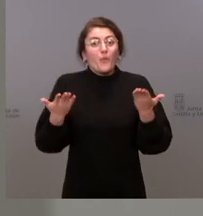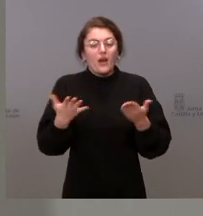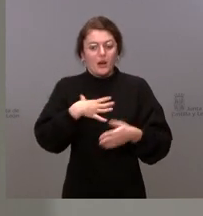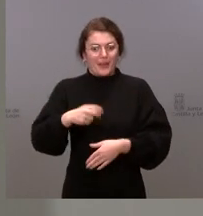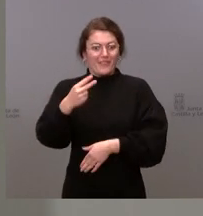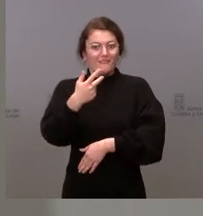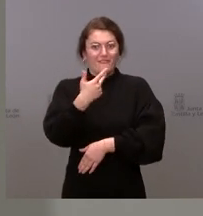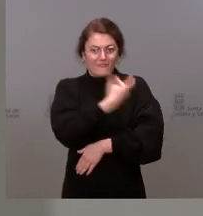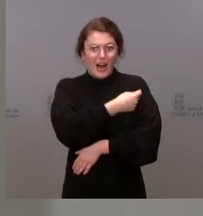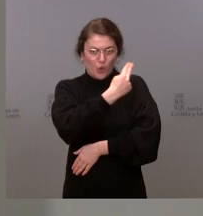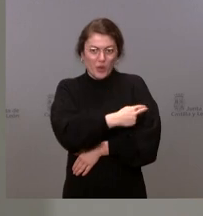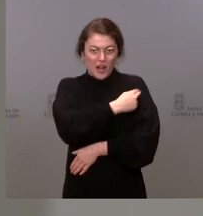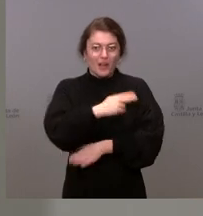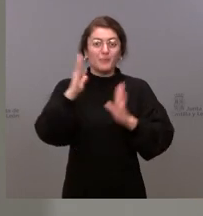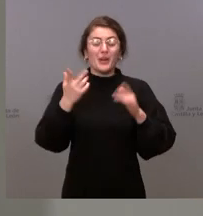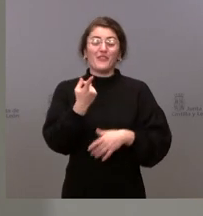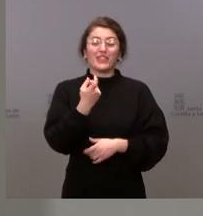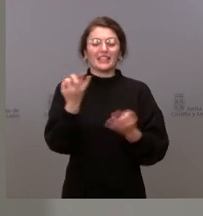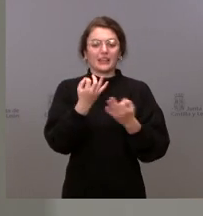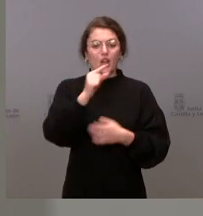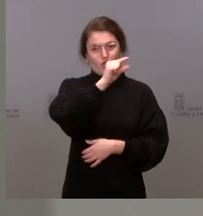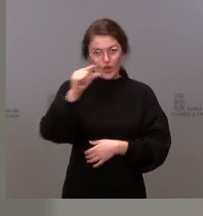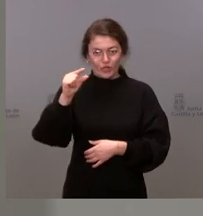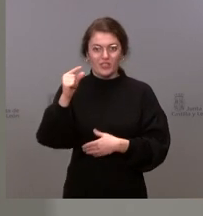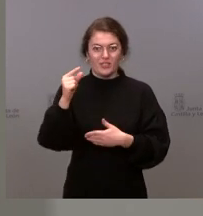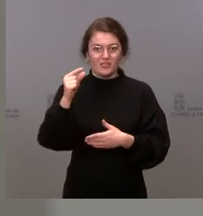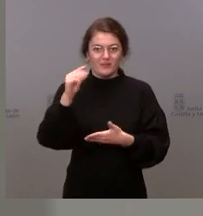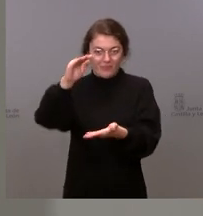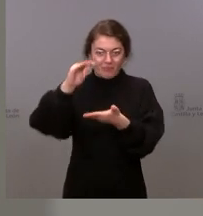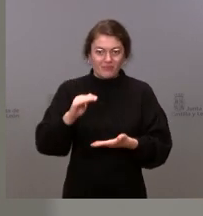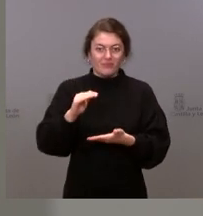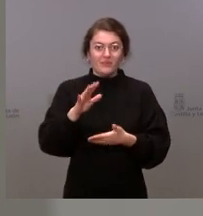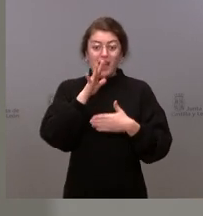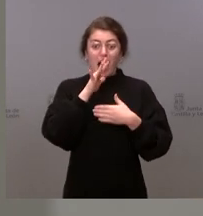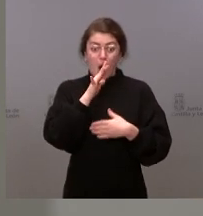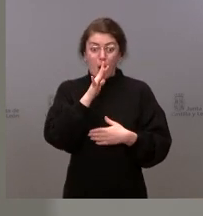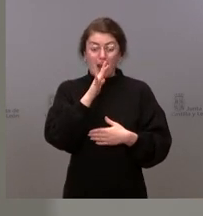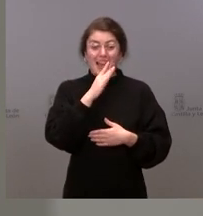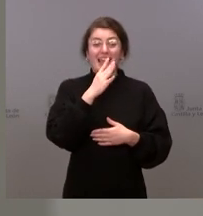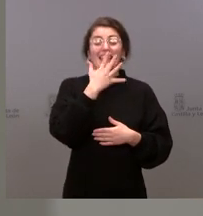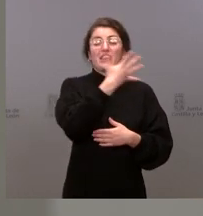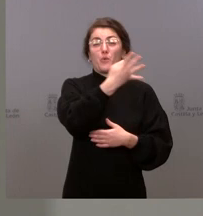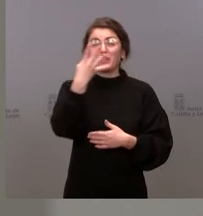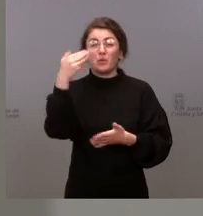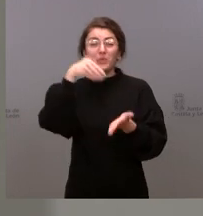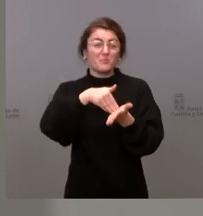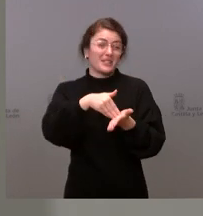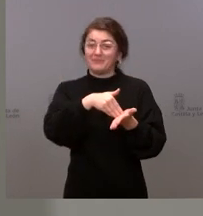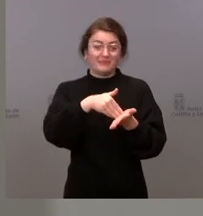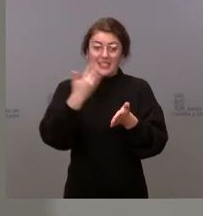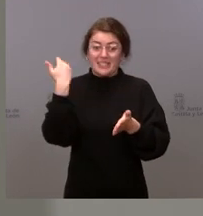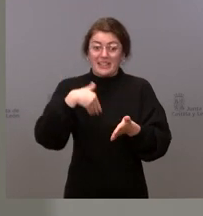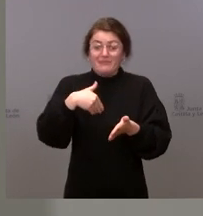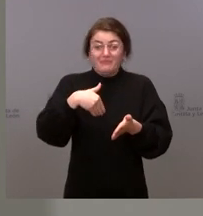pero para poder vacunar lo que necesitamos son dosis. Con 54.000, que es lo que hemos tenido hasta ahora, pues no podemos ir más allá